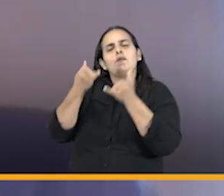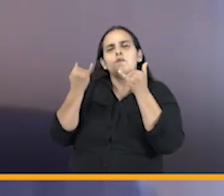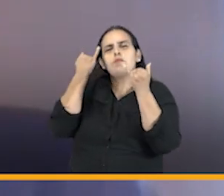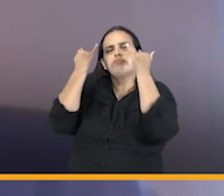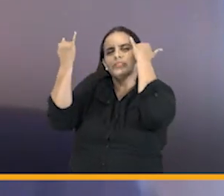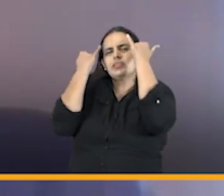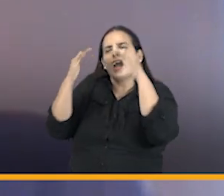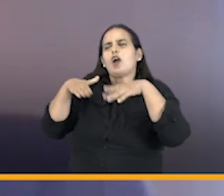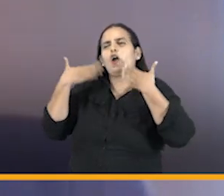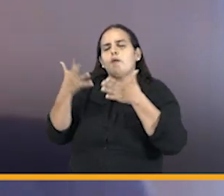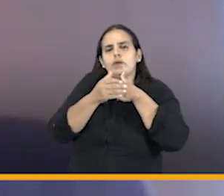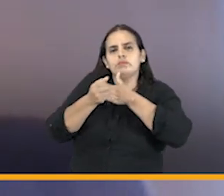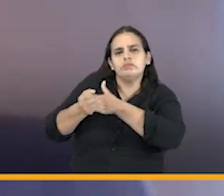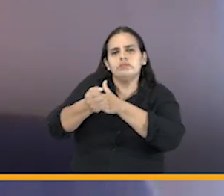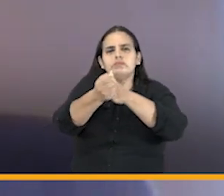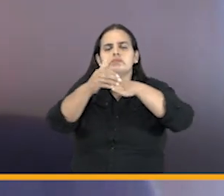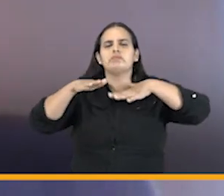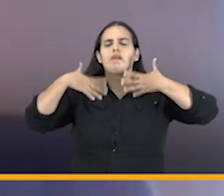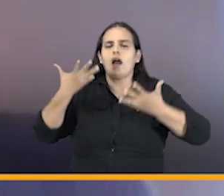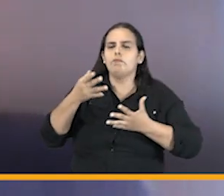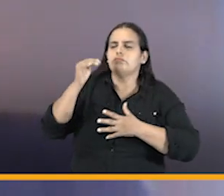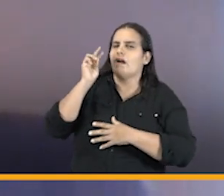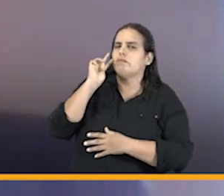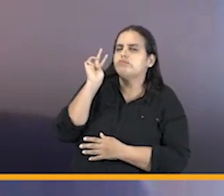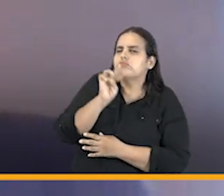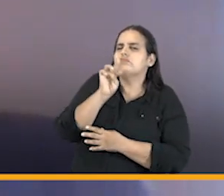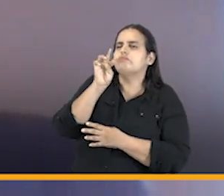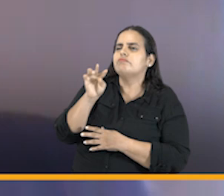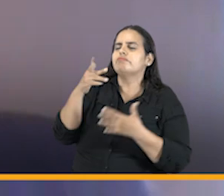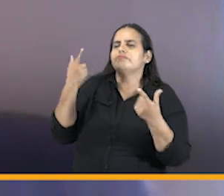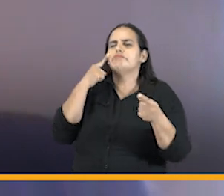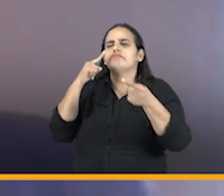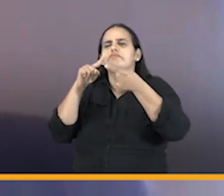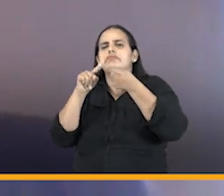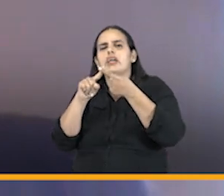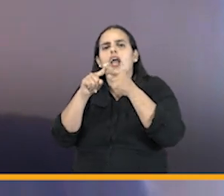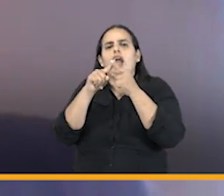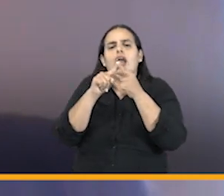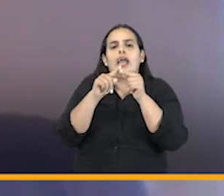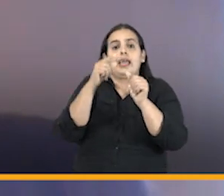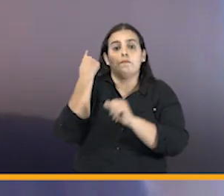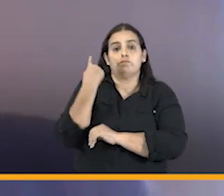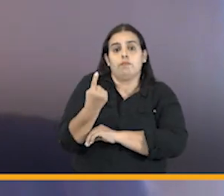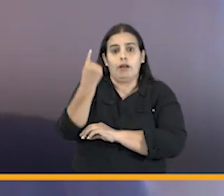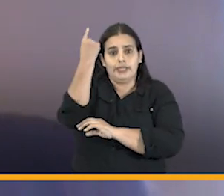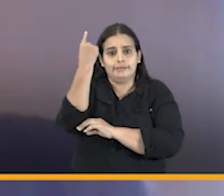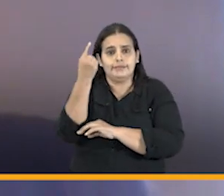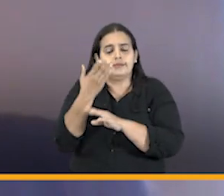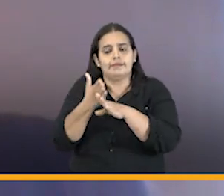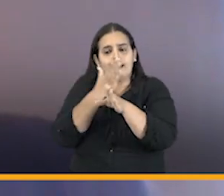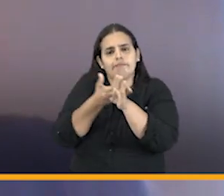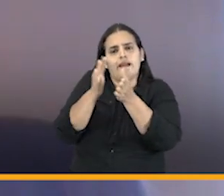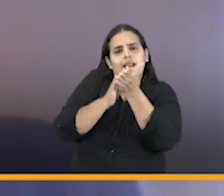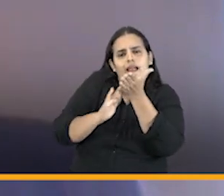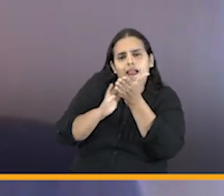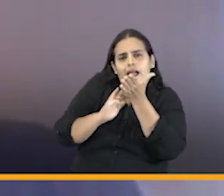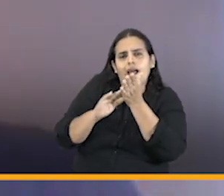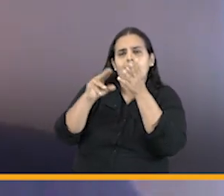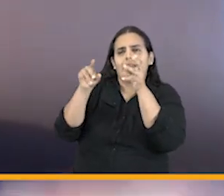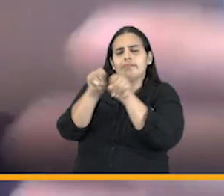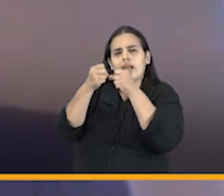metodológicos encaminados a que la formulación a que las políticas de prevención del daño